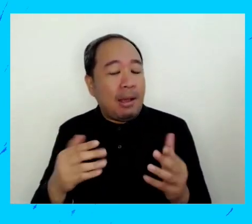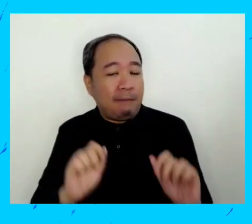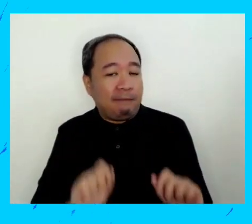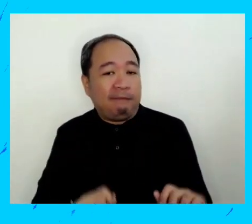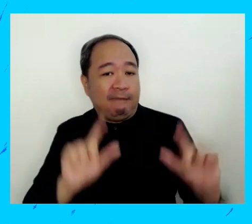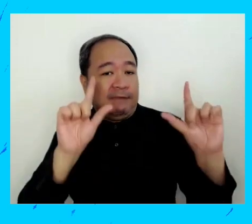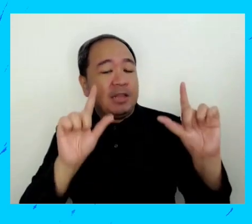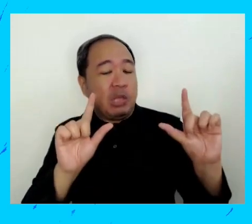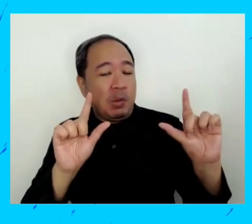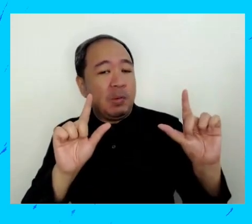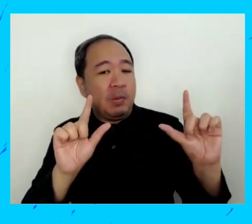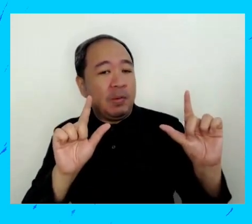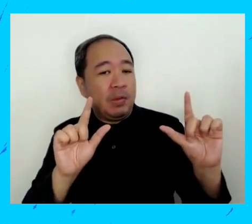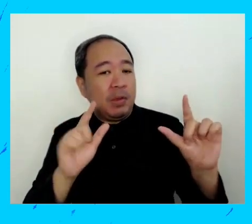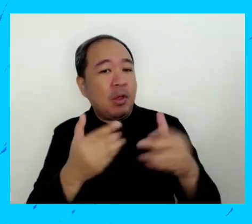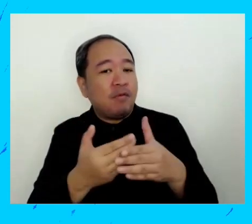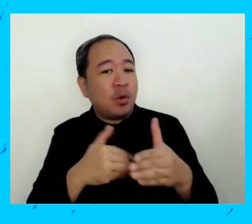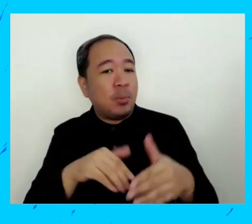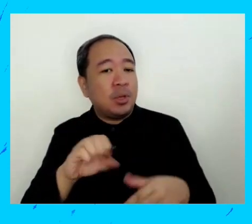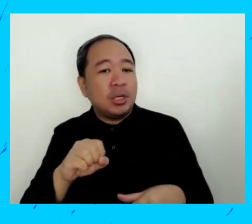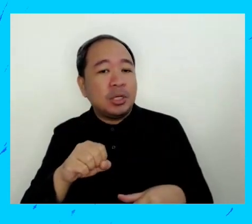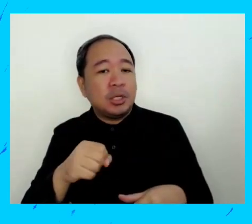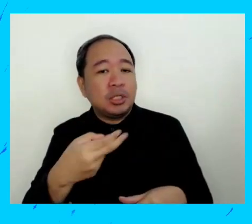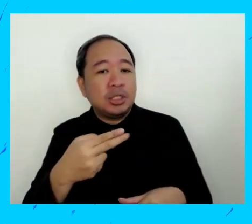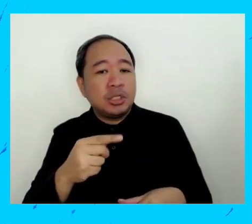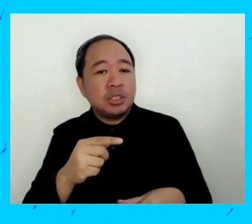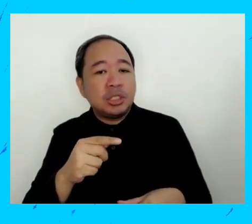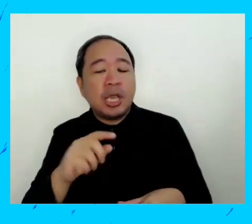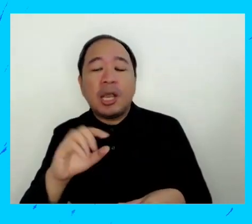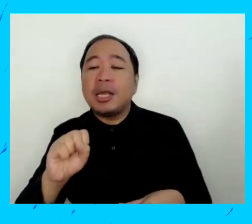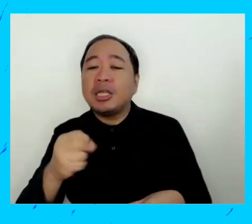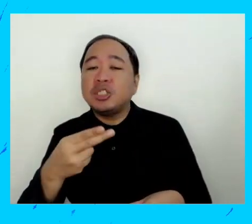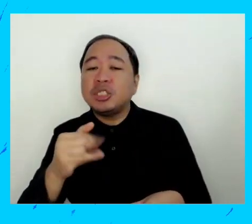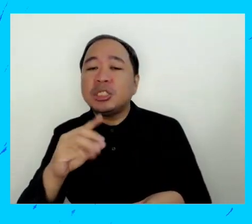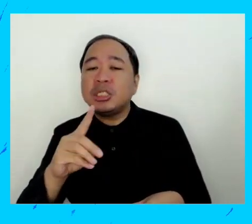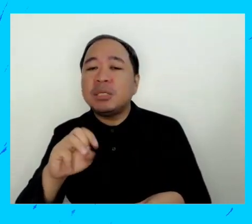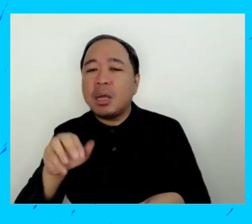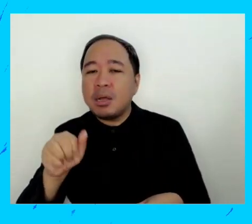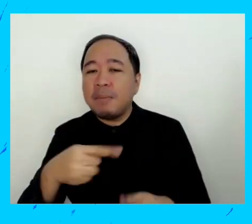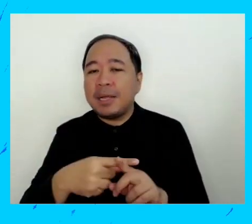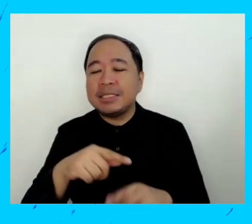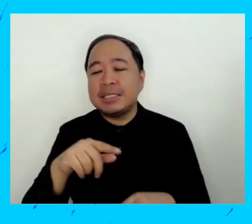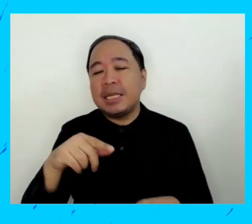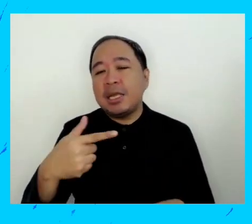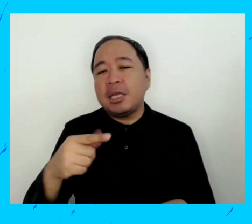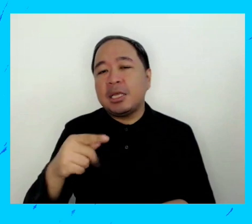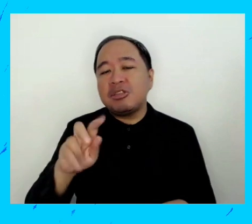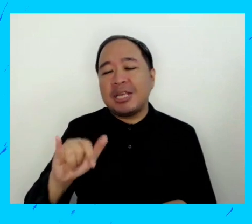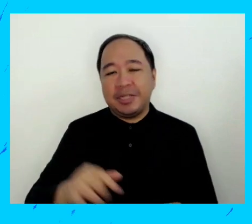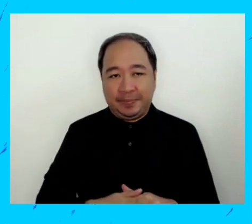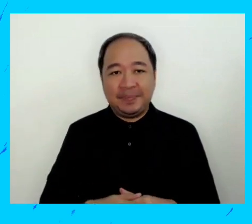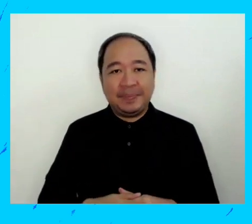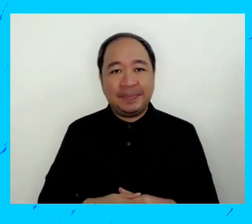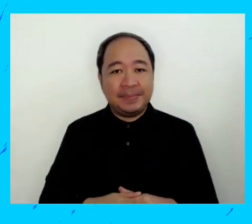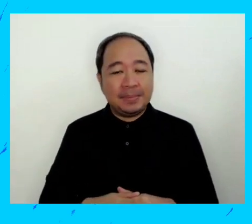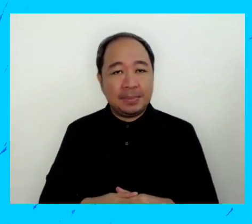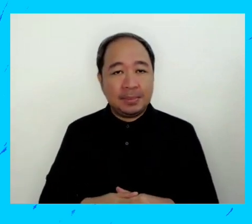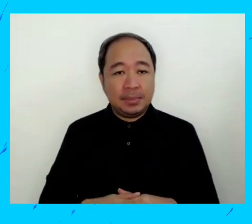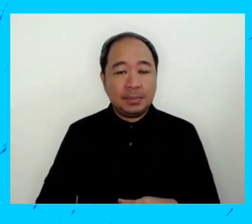ustedes ahora tendremos el vídeo de chidima y galilín